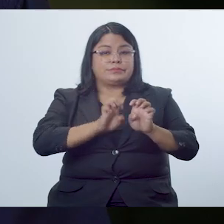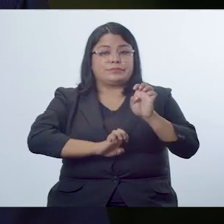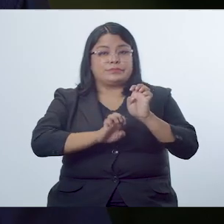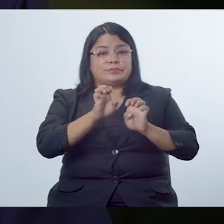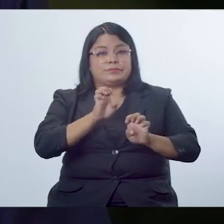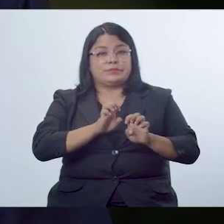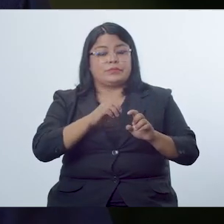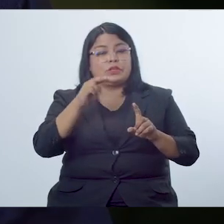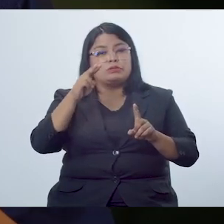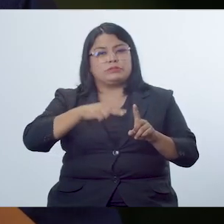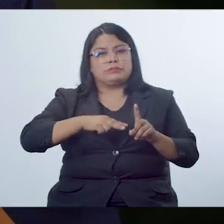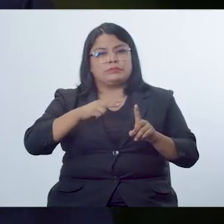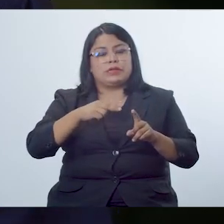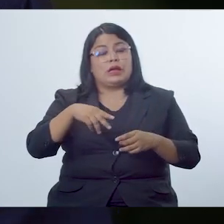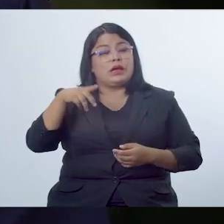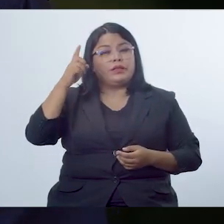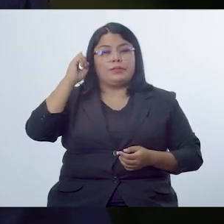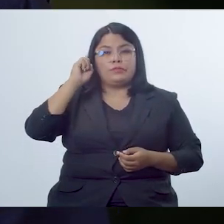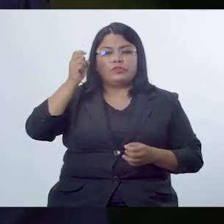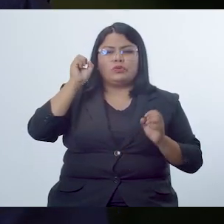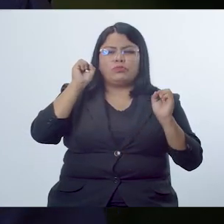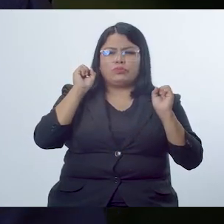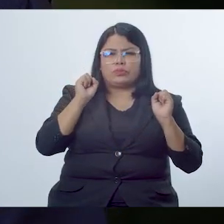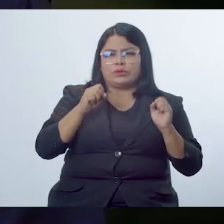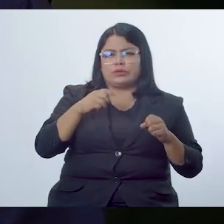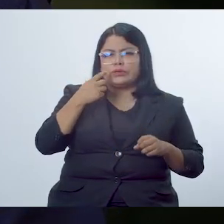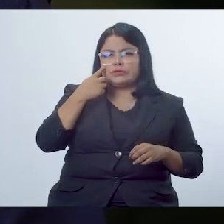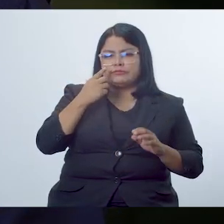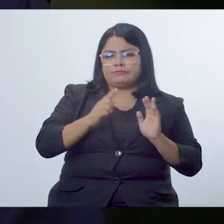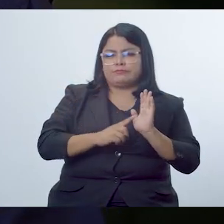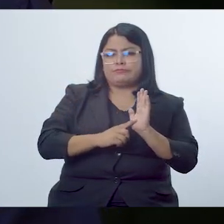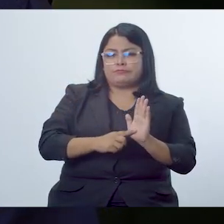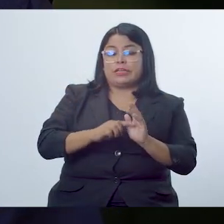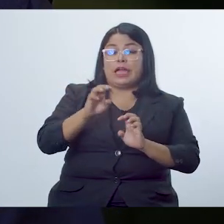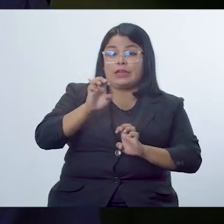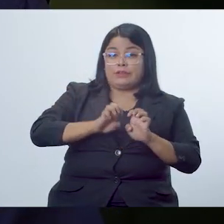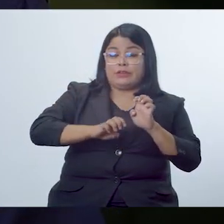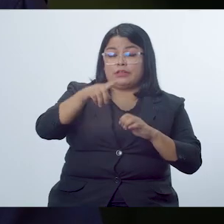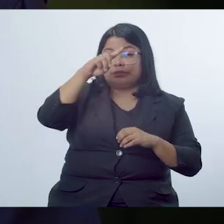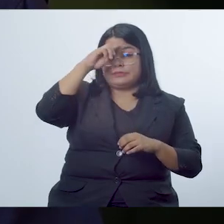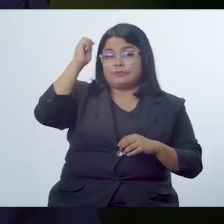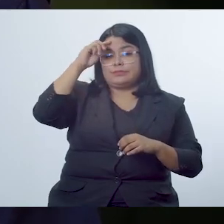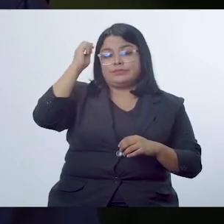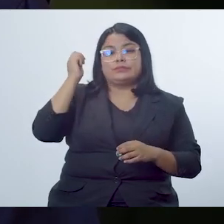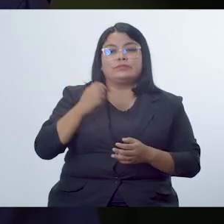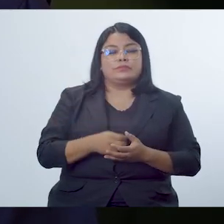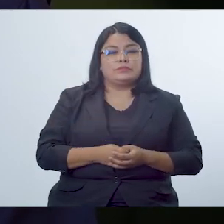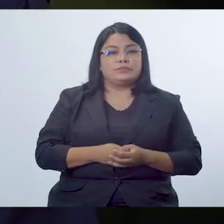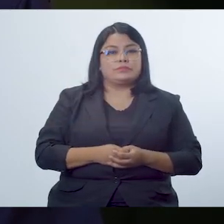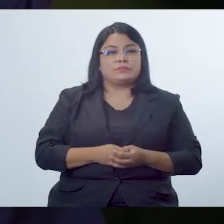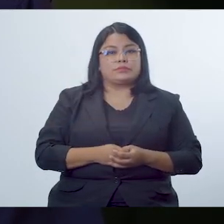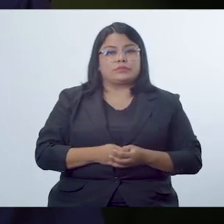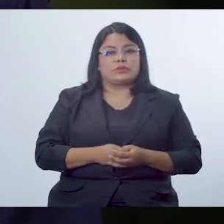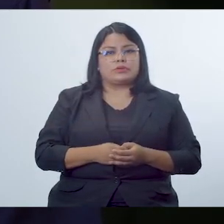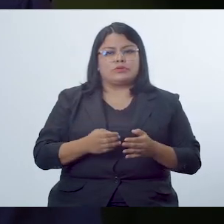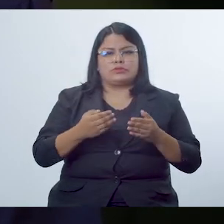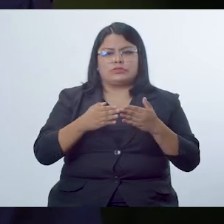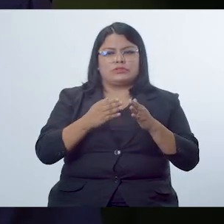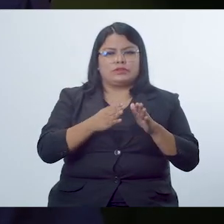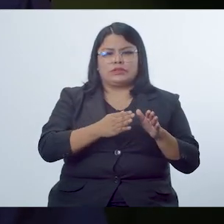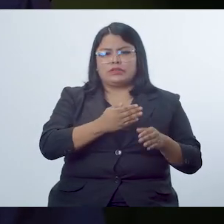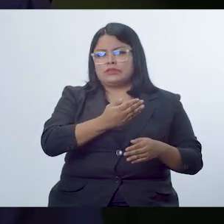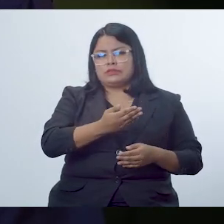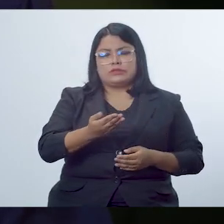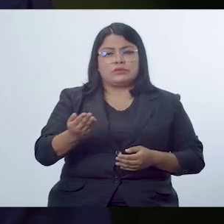va a evaluar con unos criterios y el maestro puede dejar la evidencia que ha evaluado el trabajo del niño a